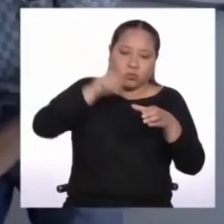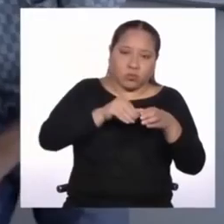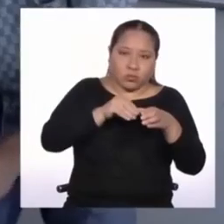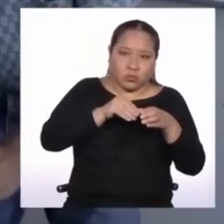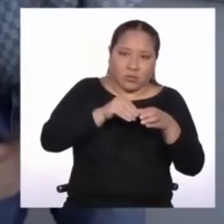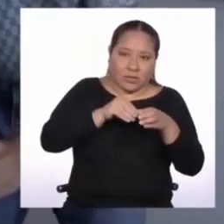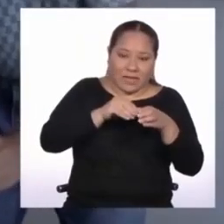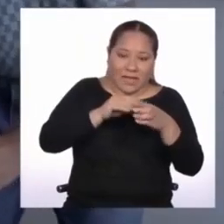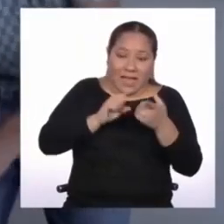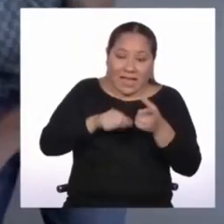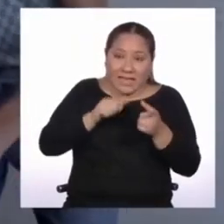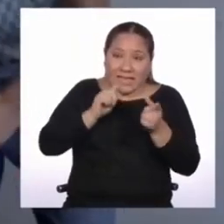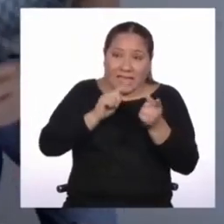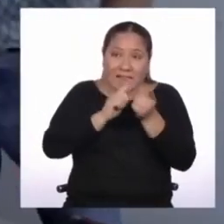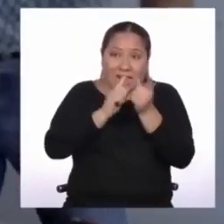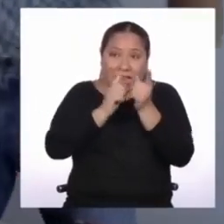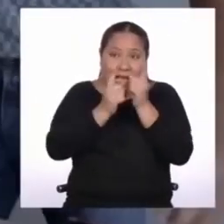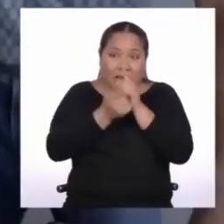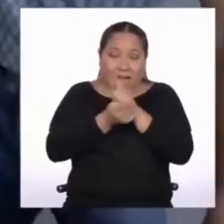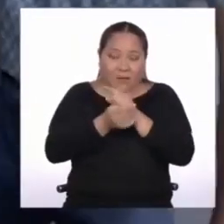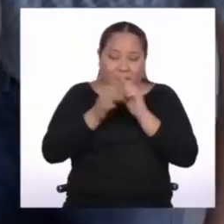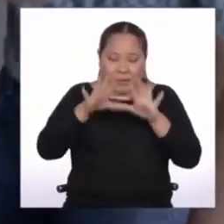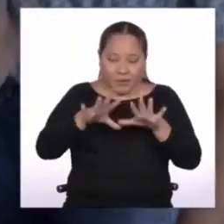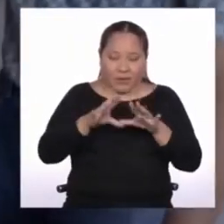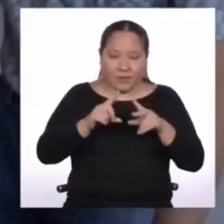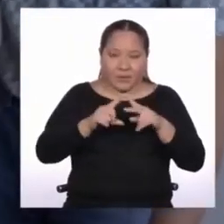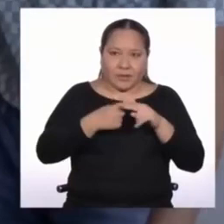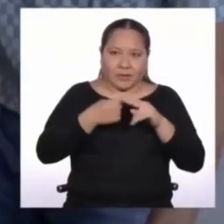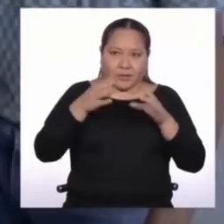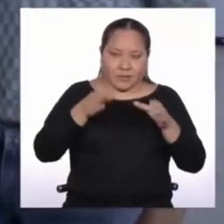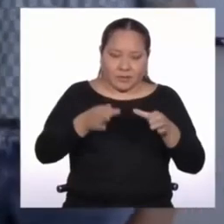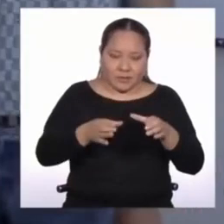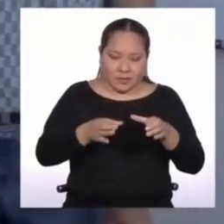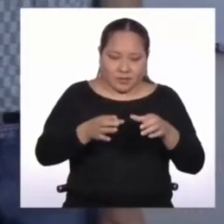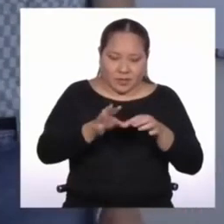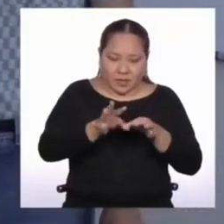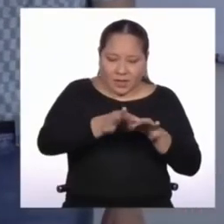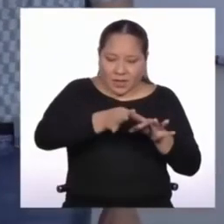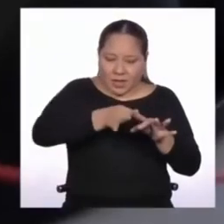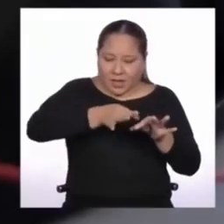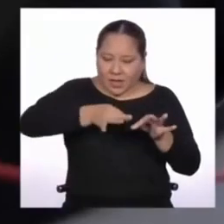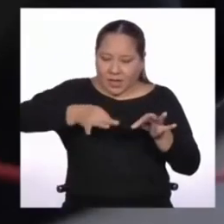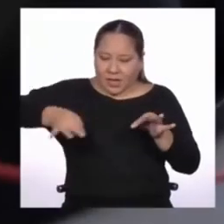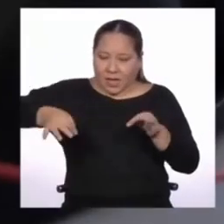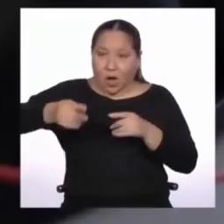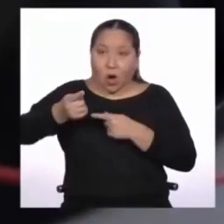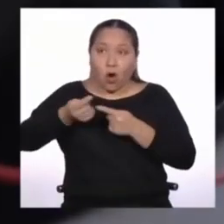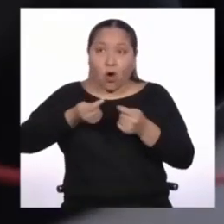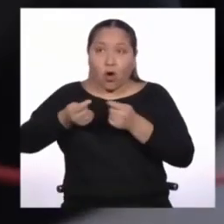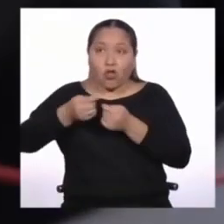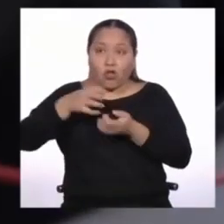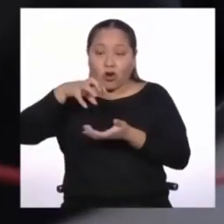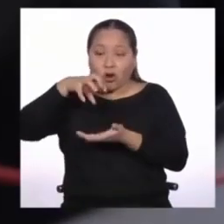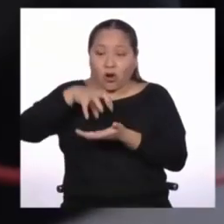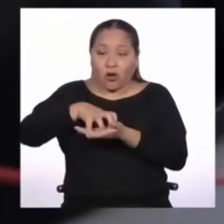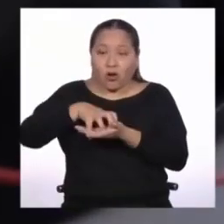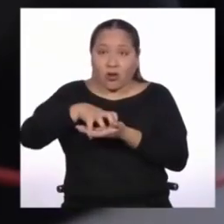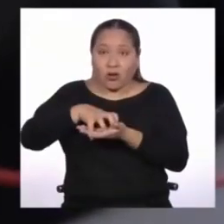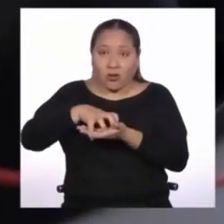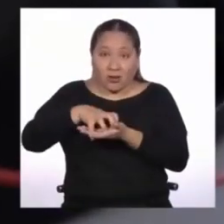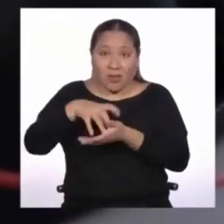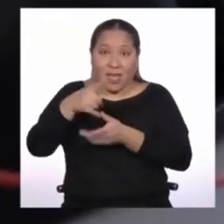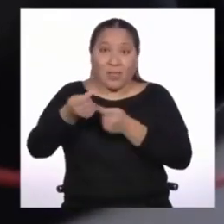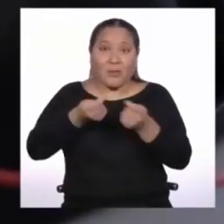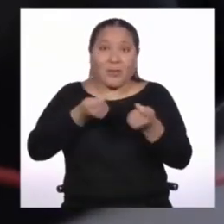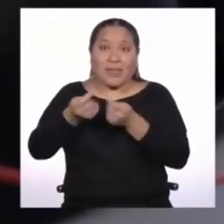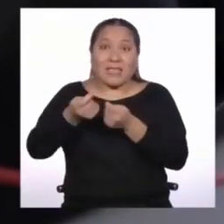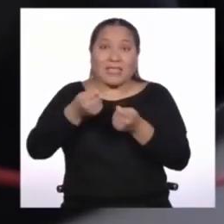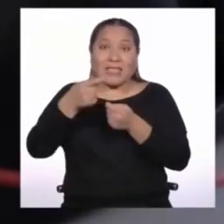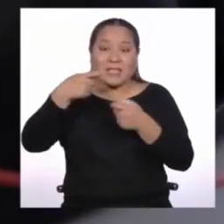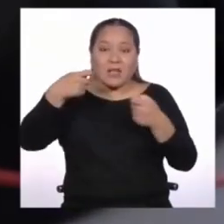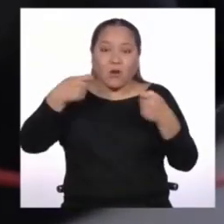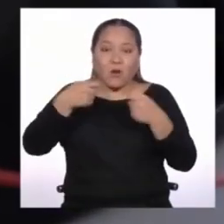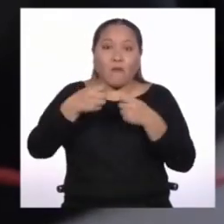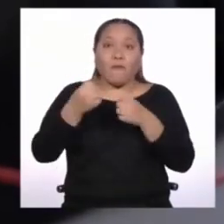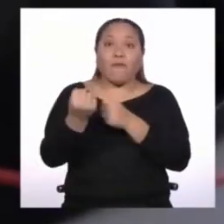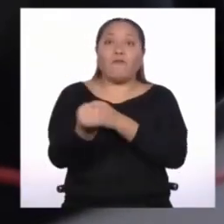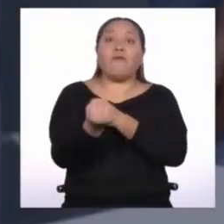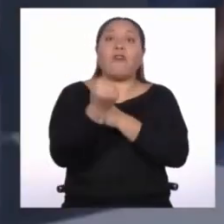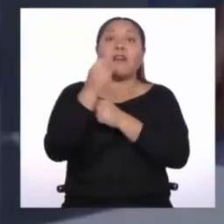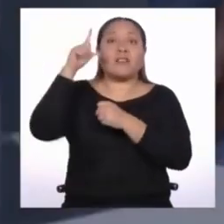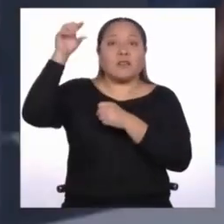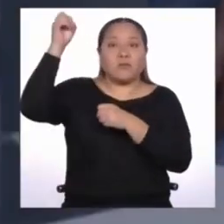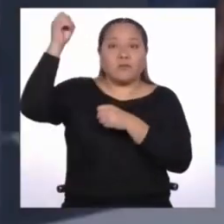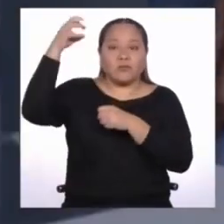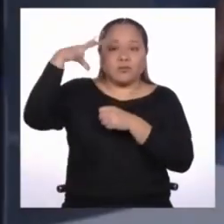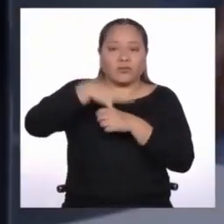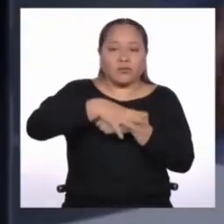en corriente eléctrica. Empezamos aquí, en el panel solar. Después del panel solar va un controlador, que es el que administra esa energía y la administra hacia dos lugares.